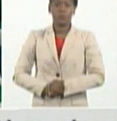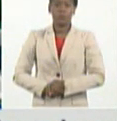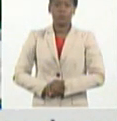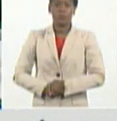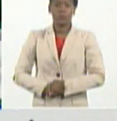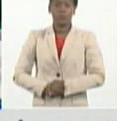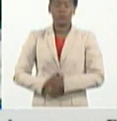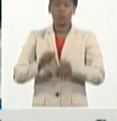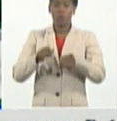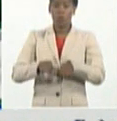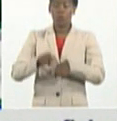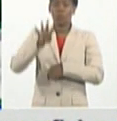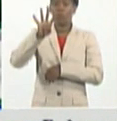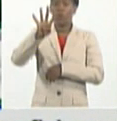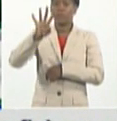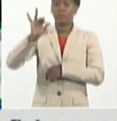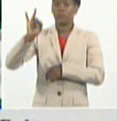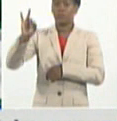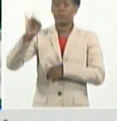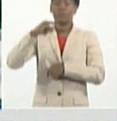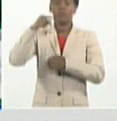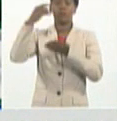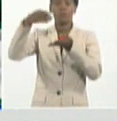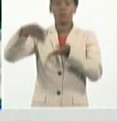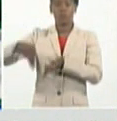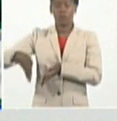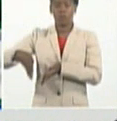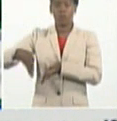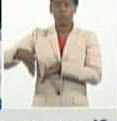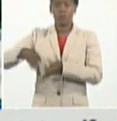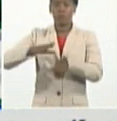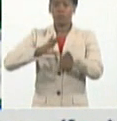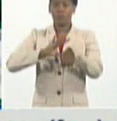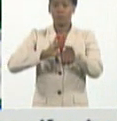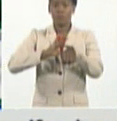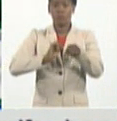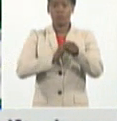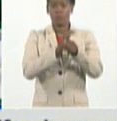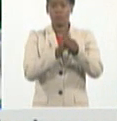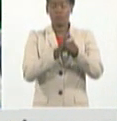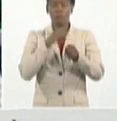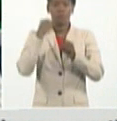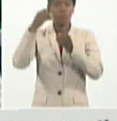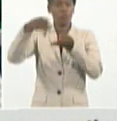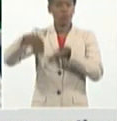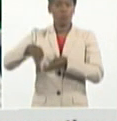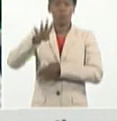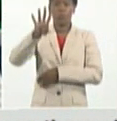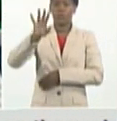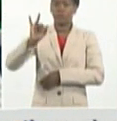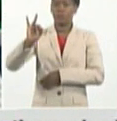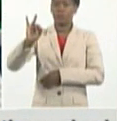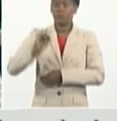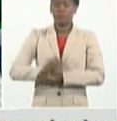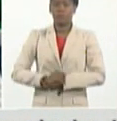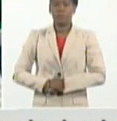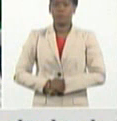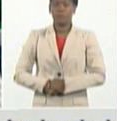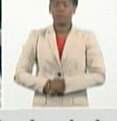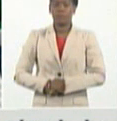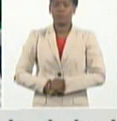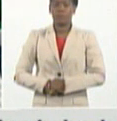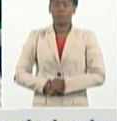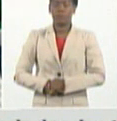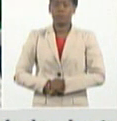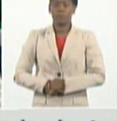47 fallecidos en nuestro país con COVID-19. Y si me lo permite,